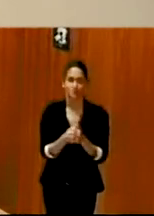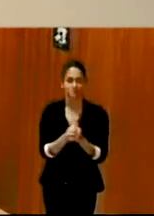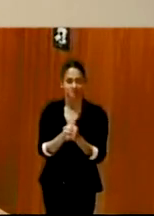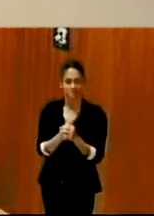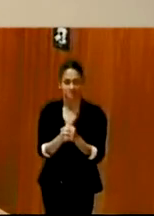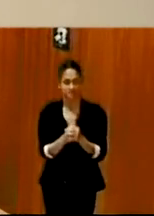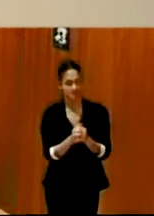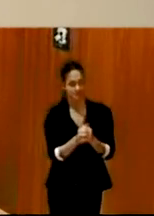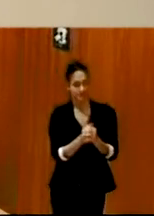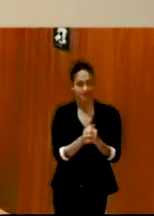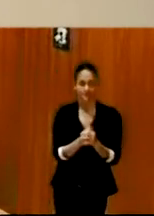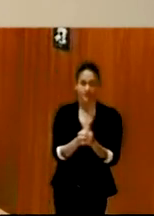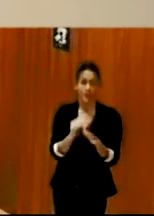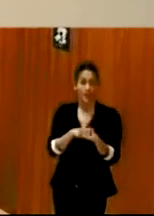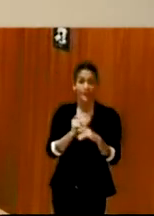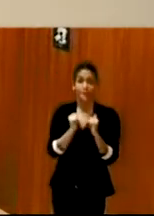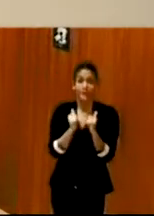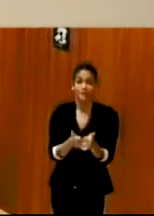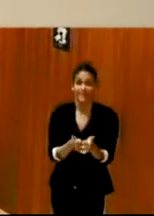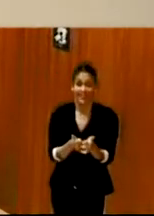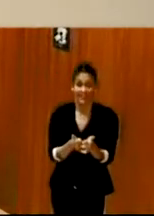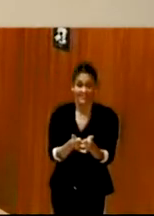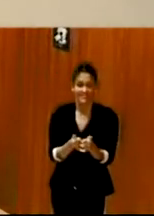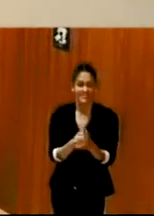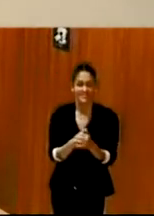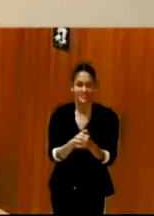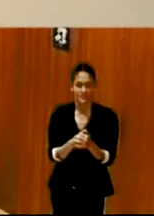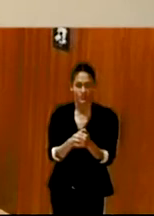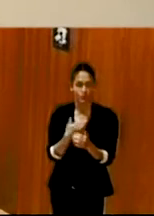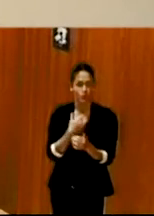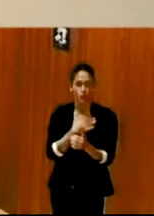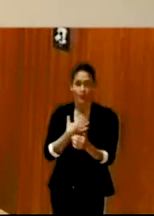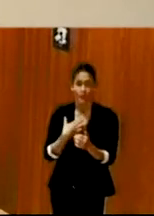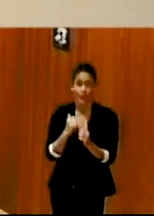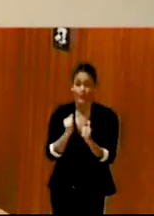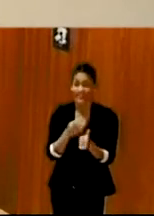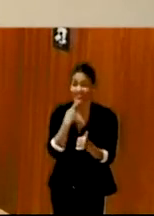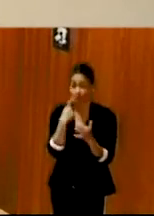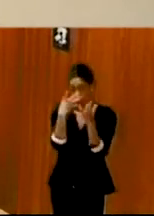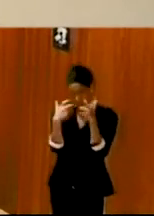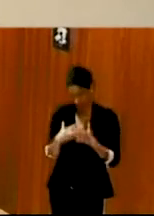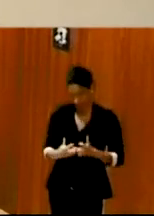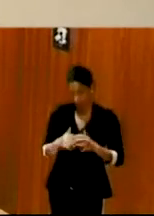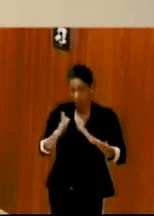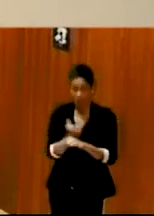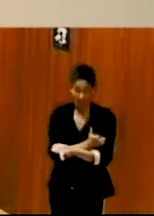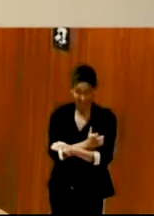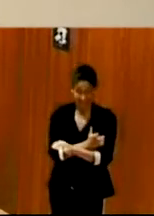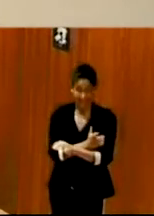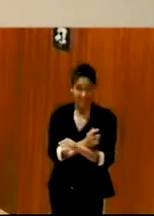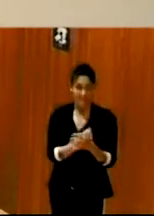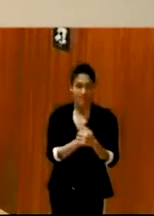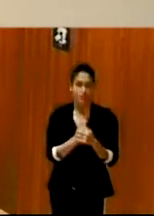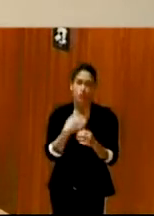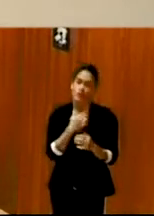empezar, quiero empezar con una frase, pero antes os voy a